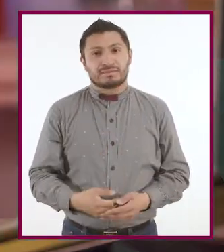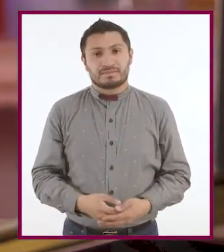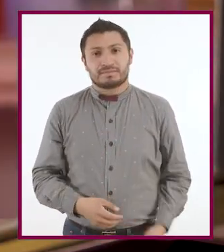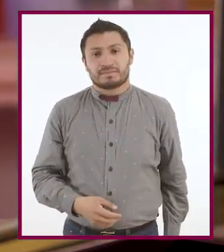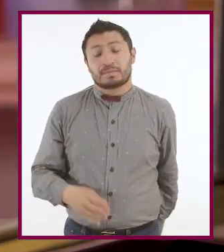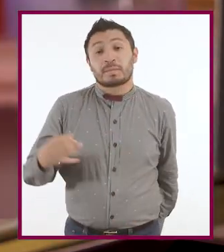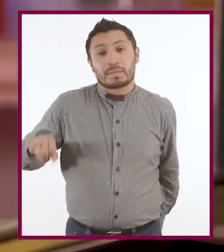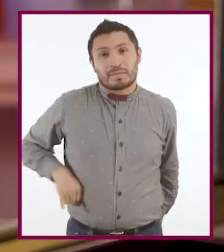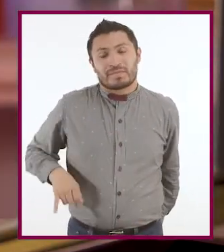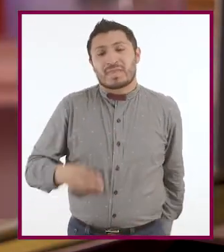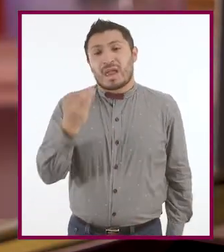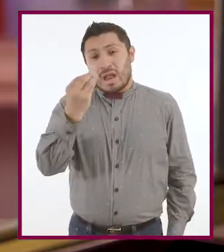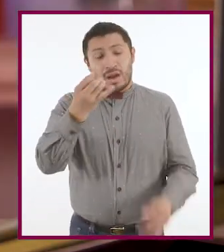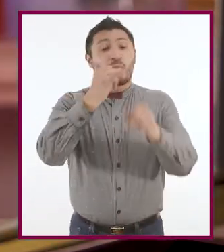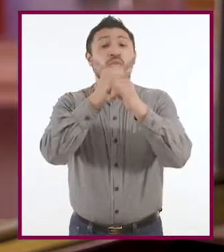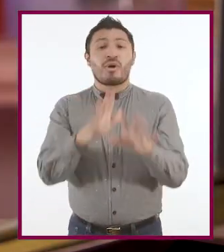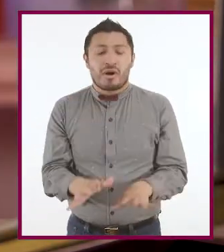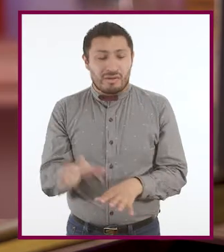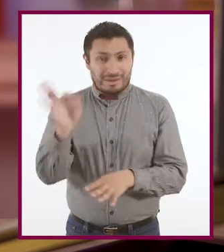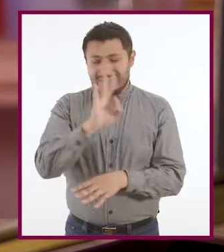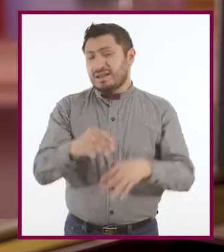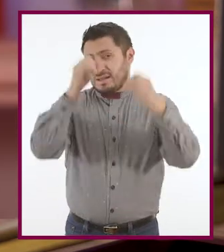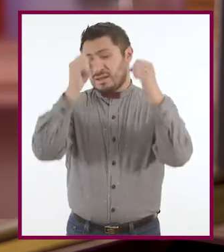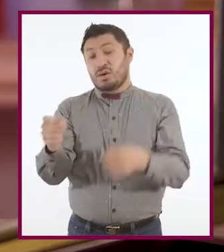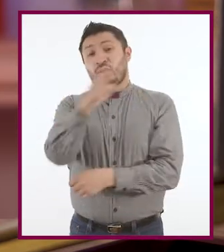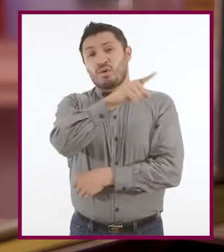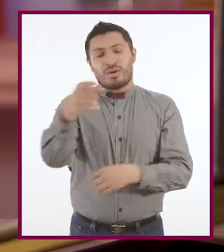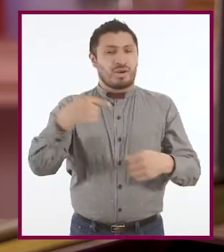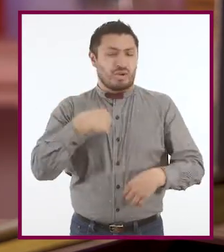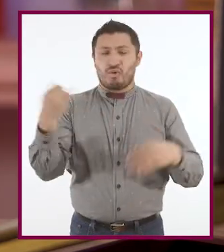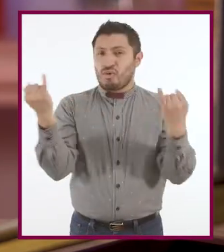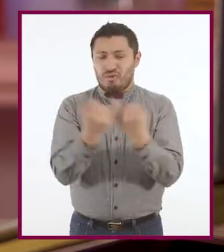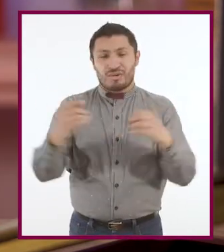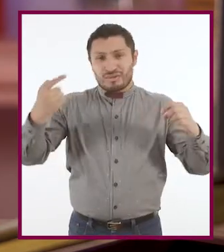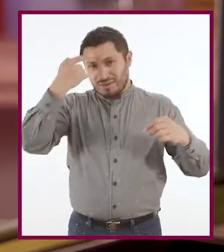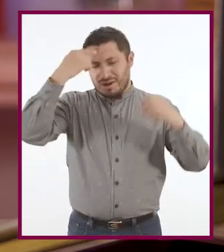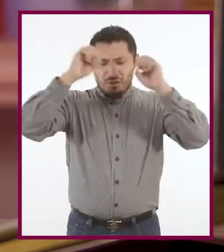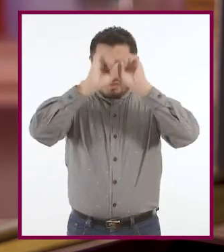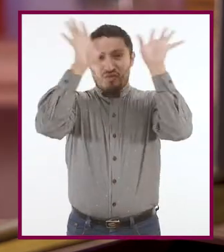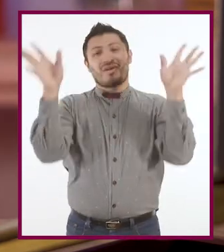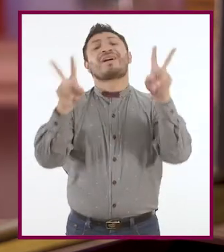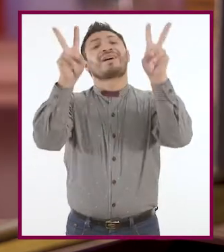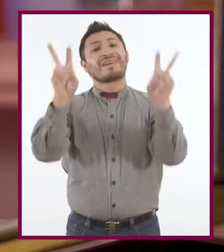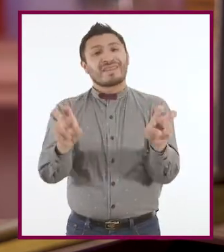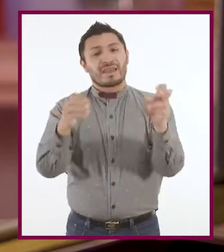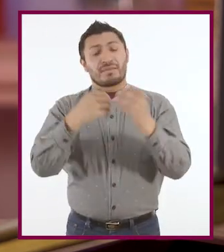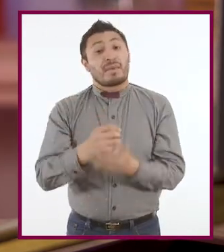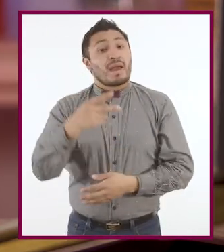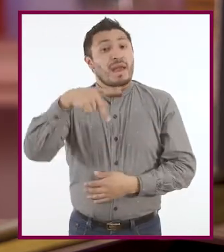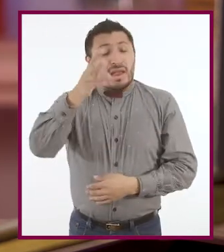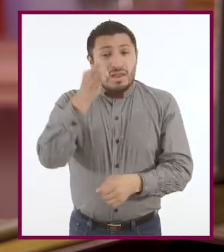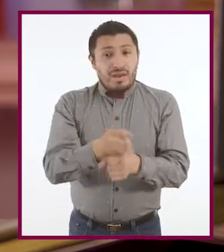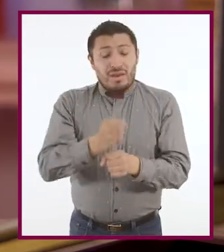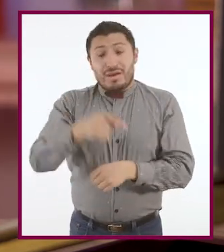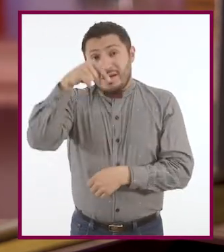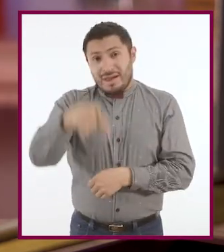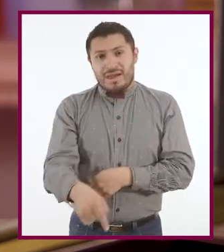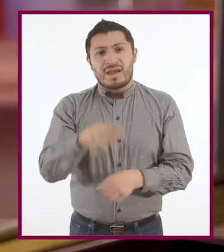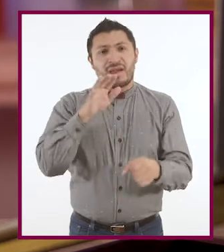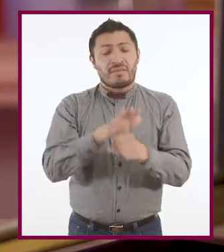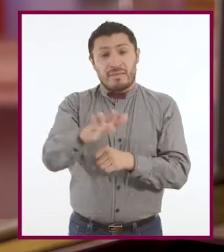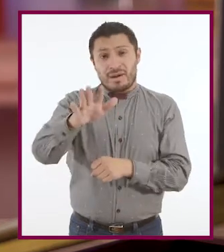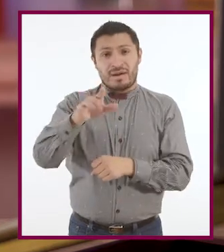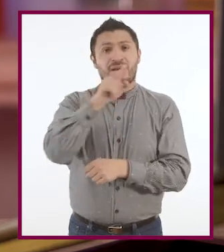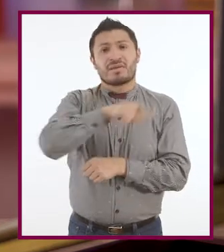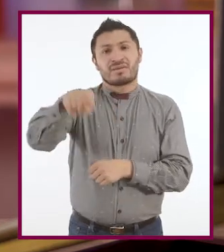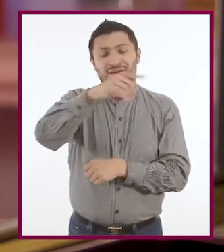Muy interesante la información. Seguramente ustedes, como a mí, me ha aclarado muchos aspectos del tema. Pero estamos aquí para saber qué piensan